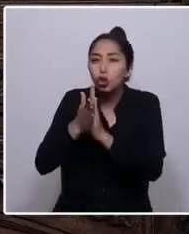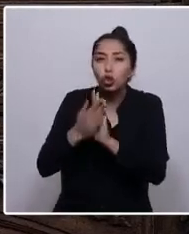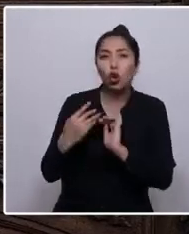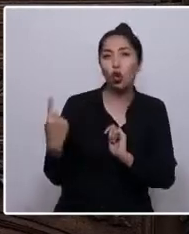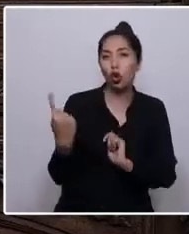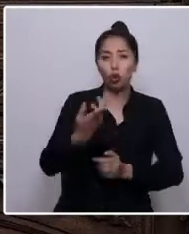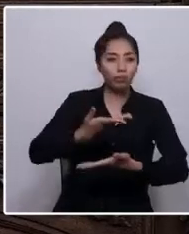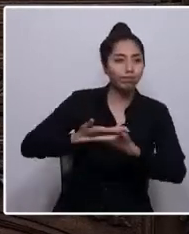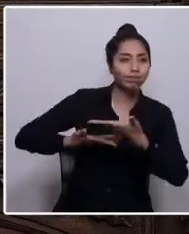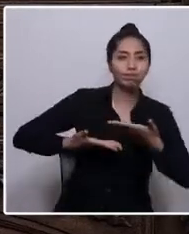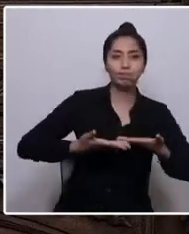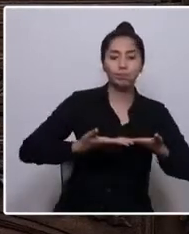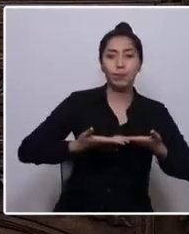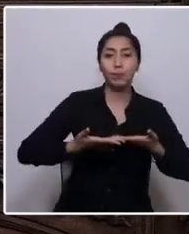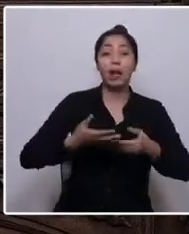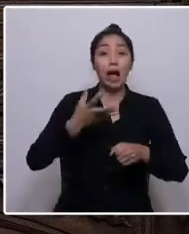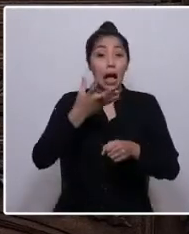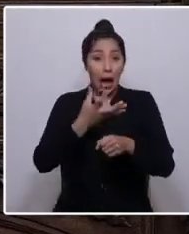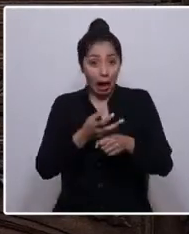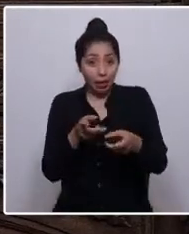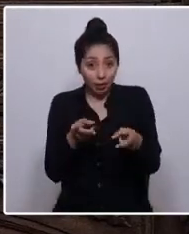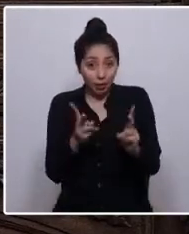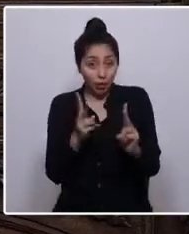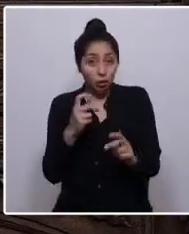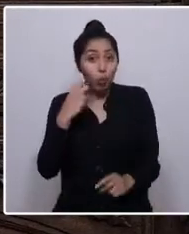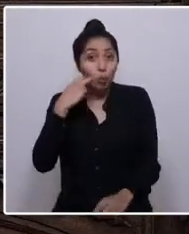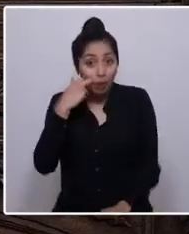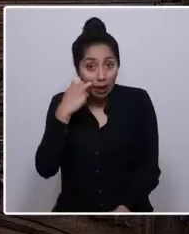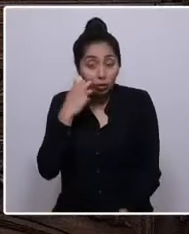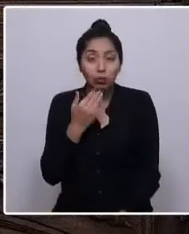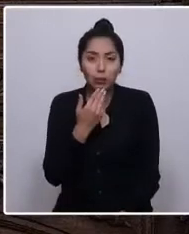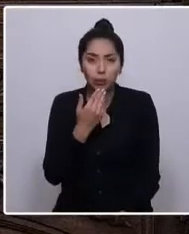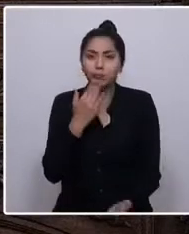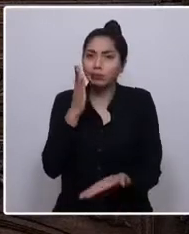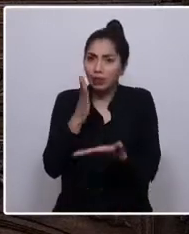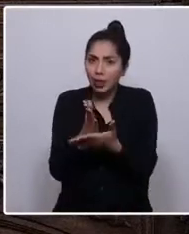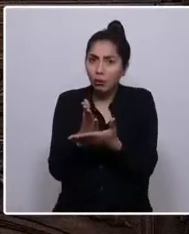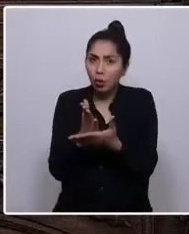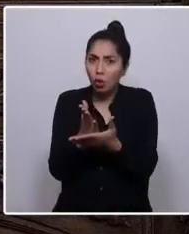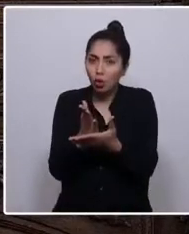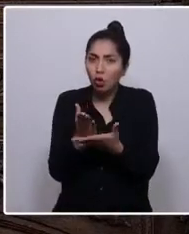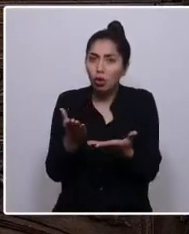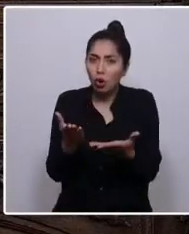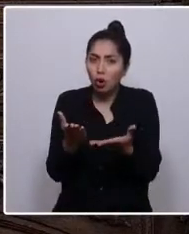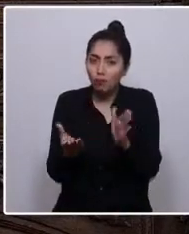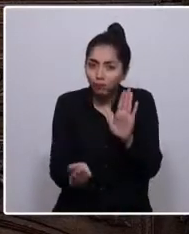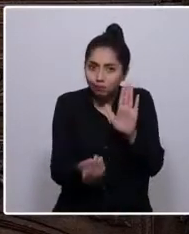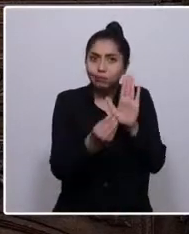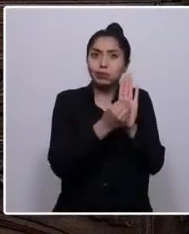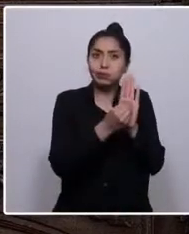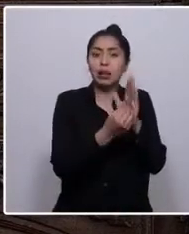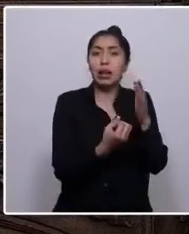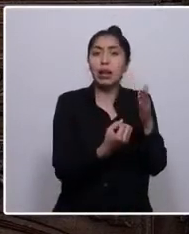Hay un derecho humano que debemos integrar en la futura Constitución.